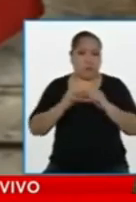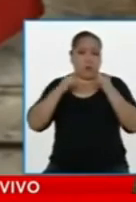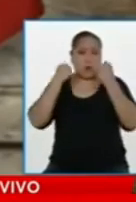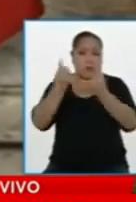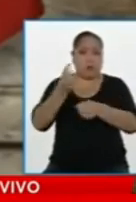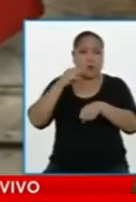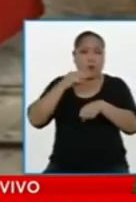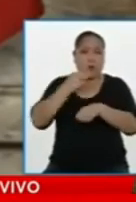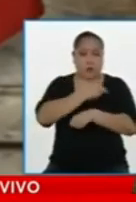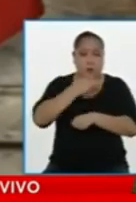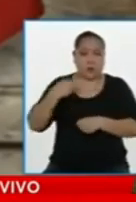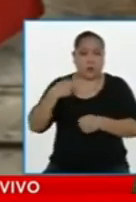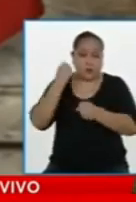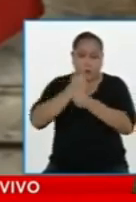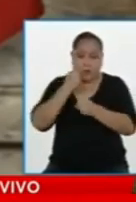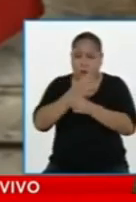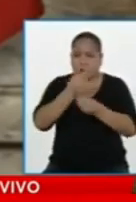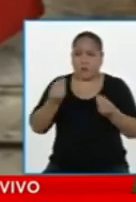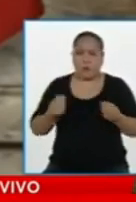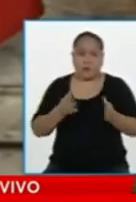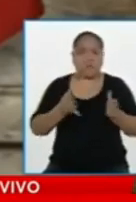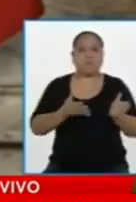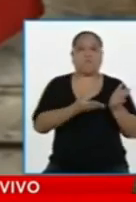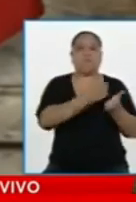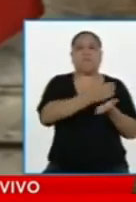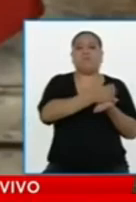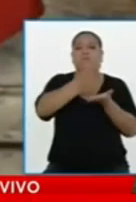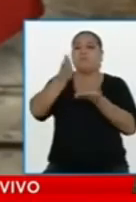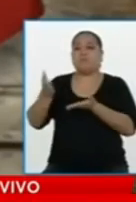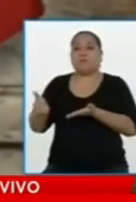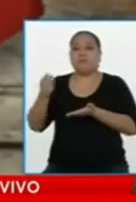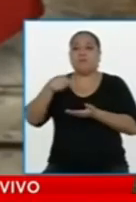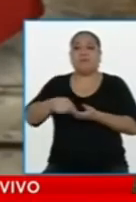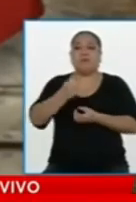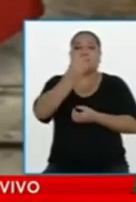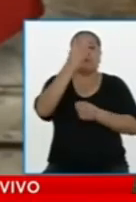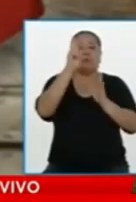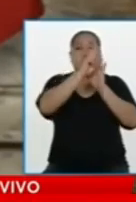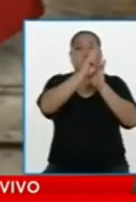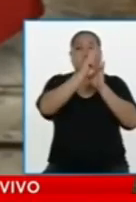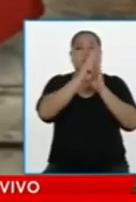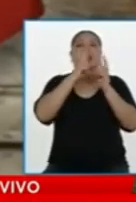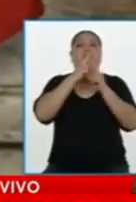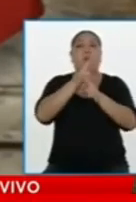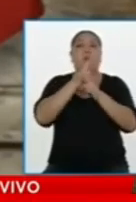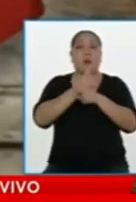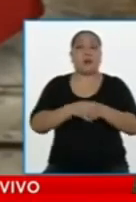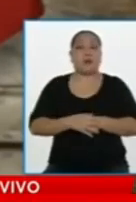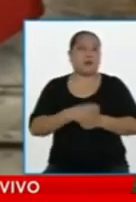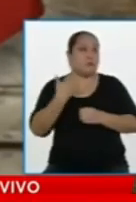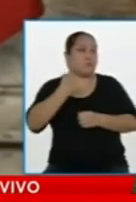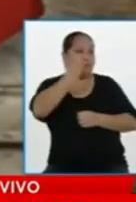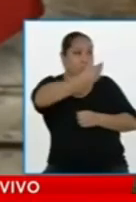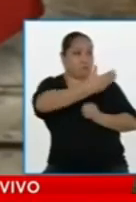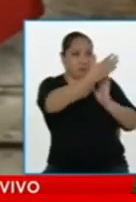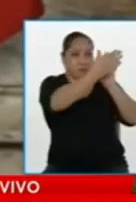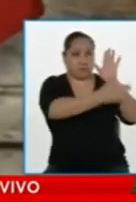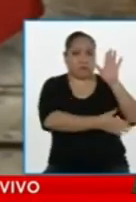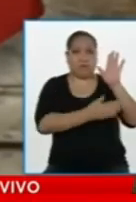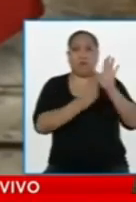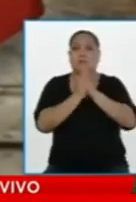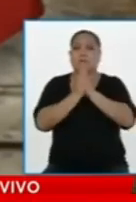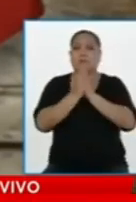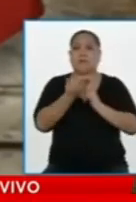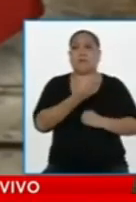vínculos y pelean y tienen una serie de cosas más de elementos, pero no es la generalidad, pero es una serie de contactos que no es la